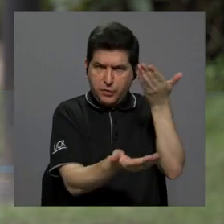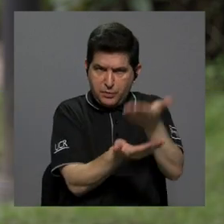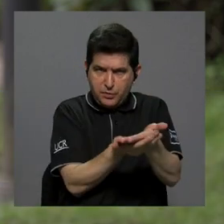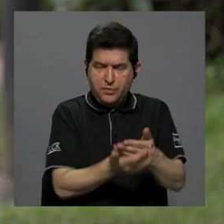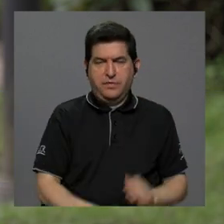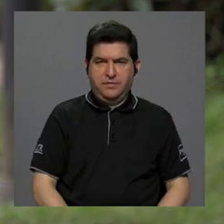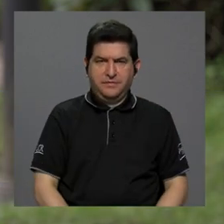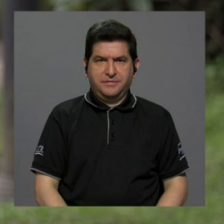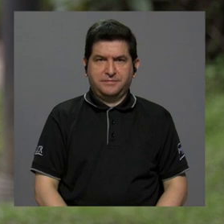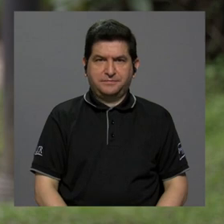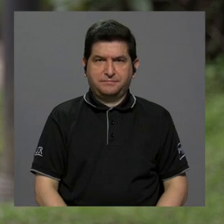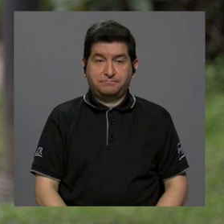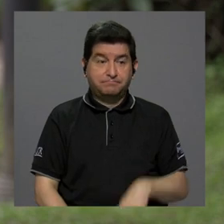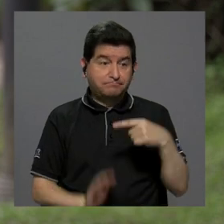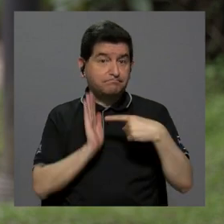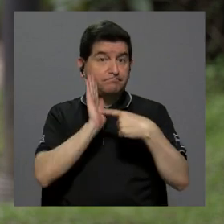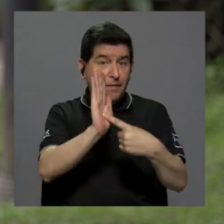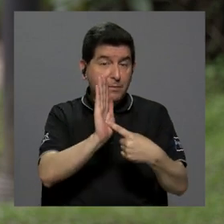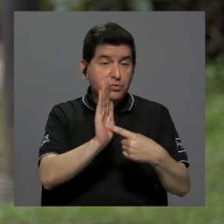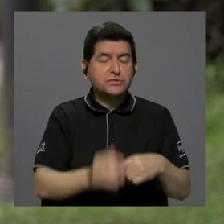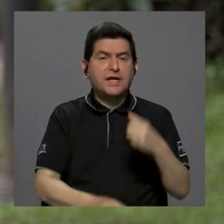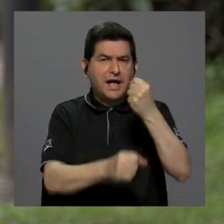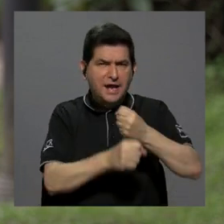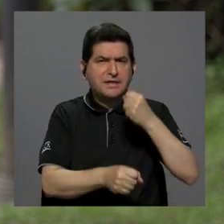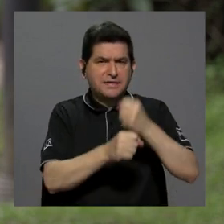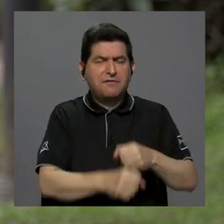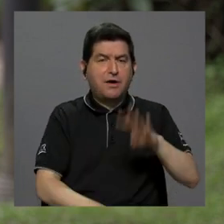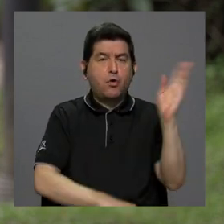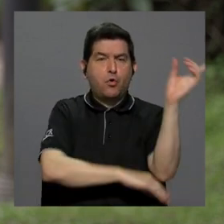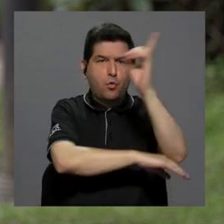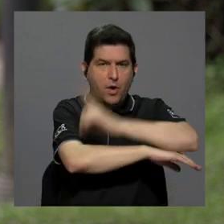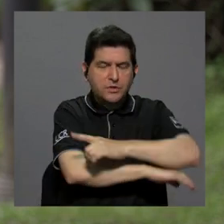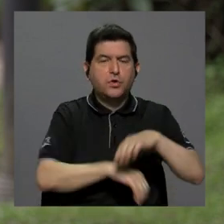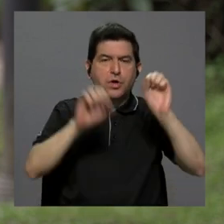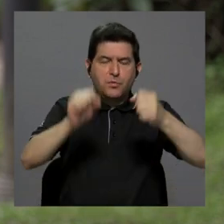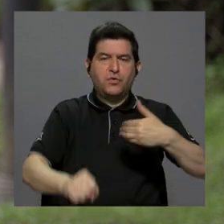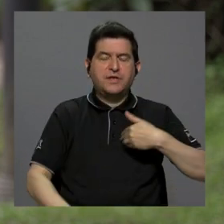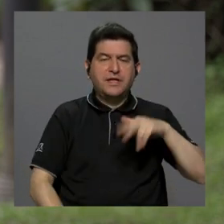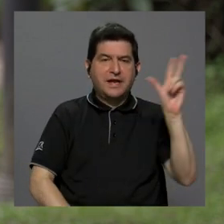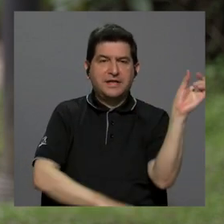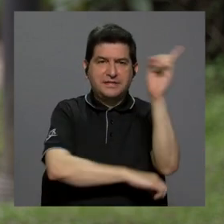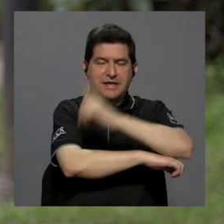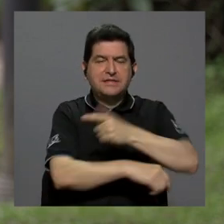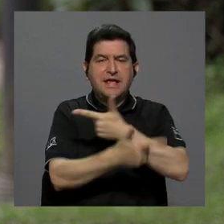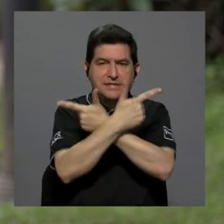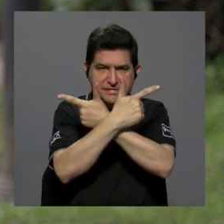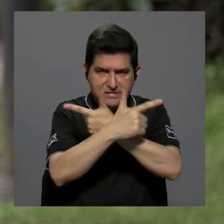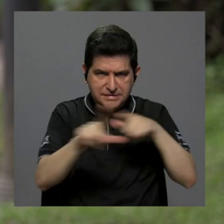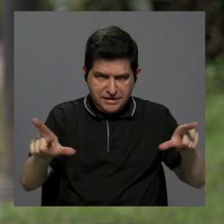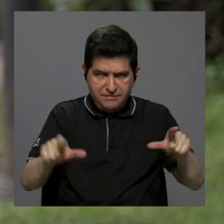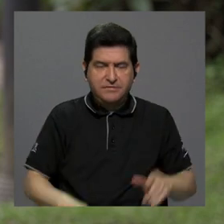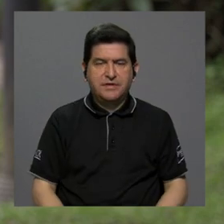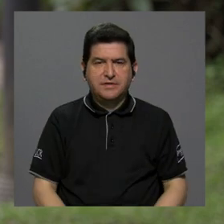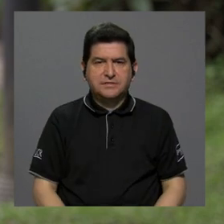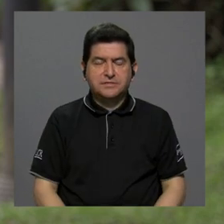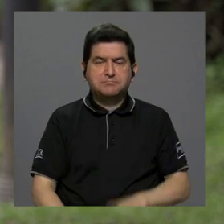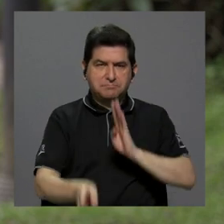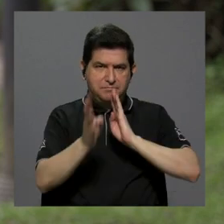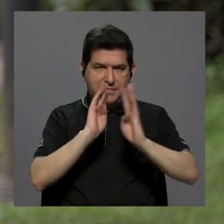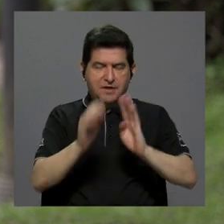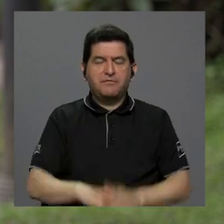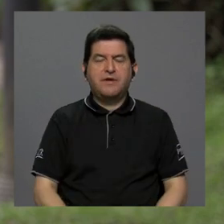para una propuesta que lo que señala es un trabajo durante cuatro días para tener tres días libres?